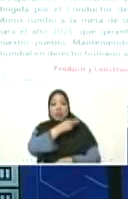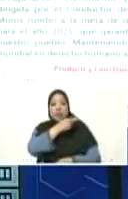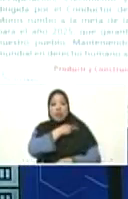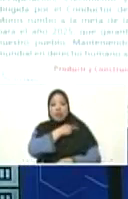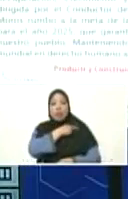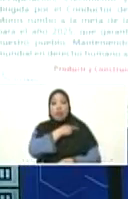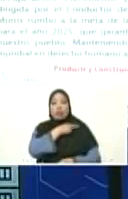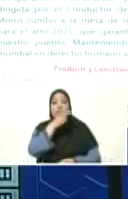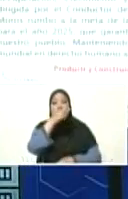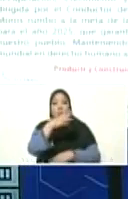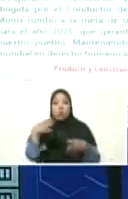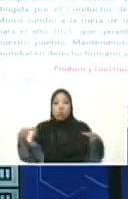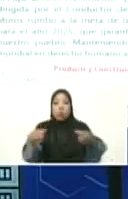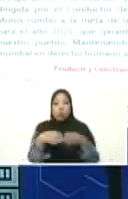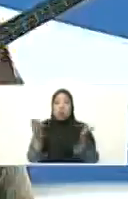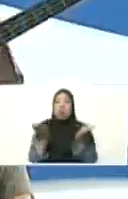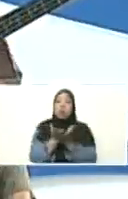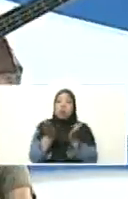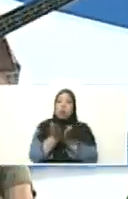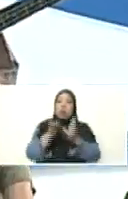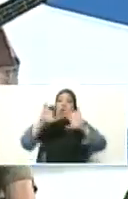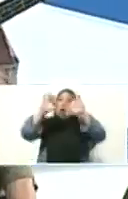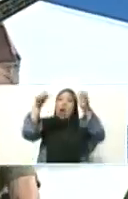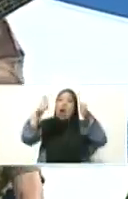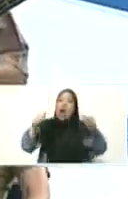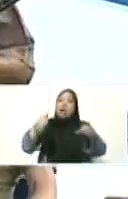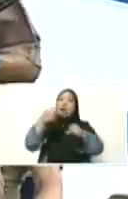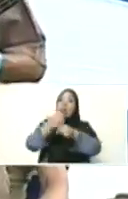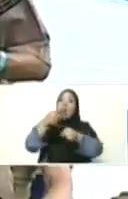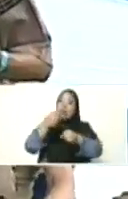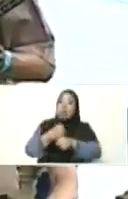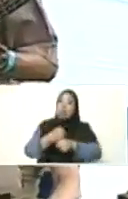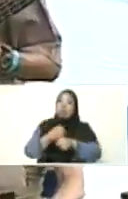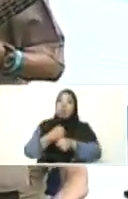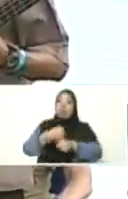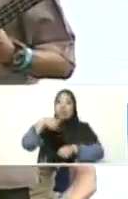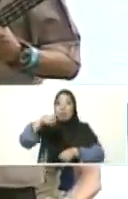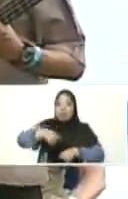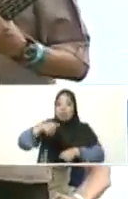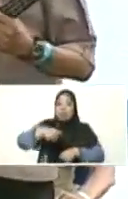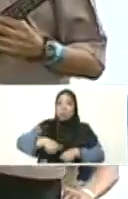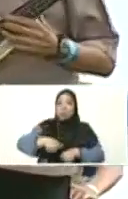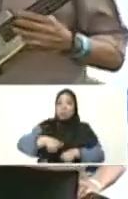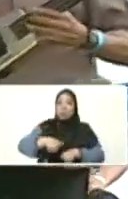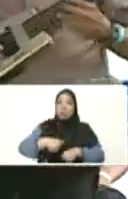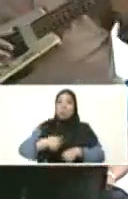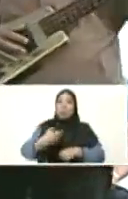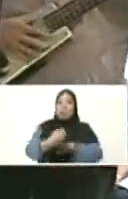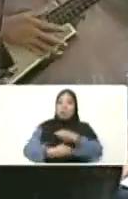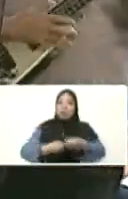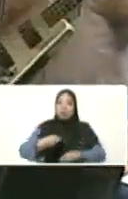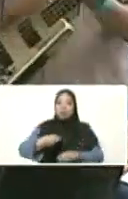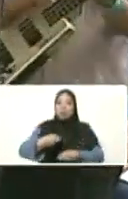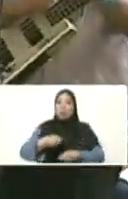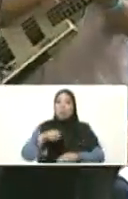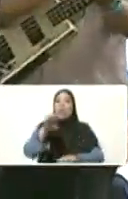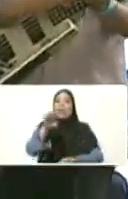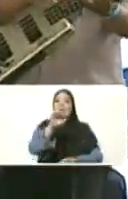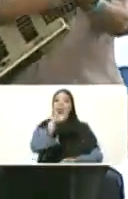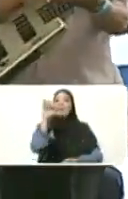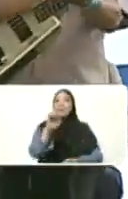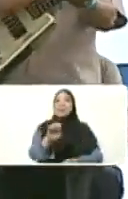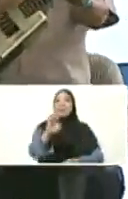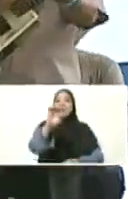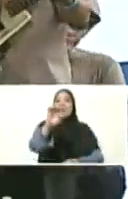Domínguez del grupo de la Escuela de Arte y Oficio Sobeida, la muñequera del urbanismo Ezequiel Zamora.